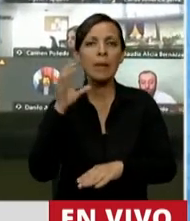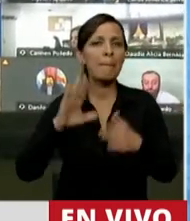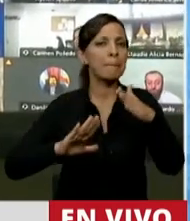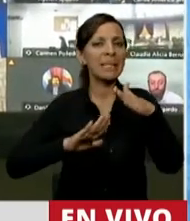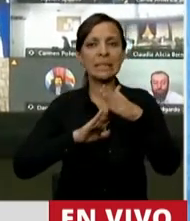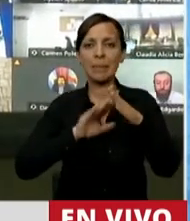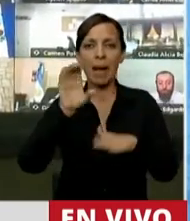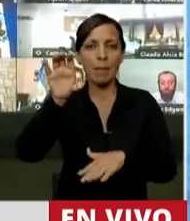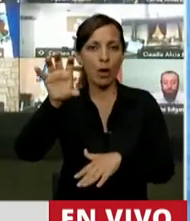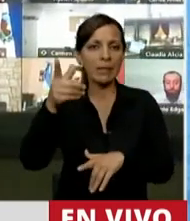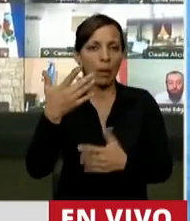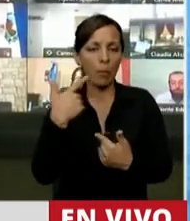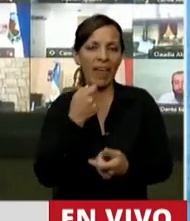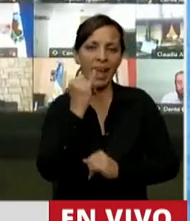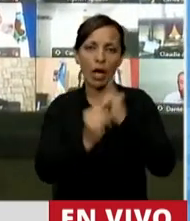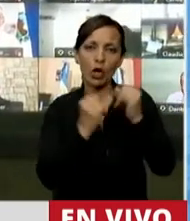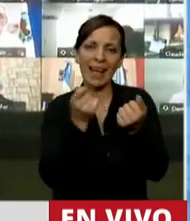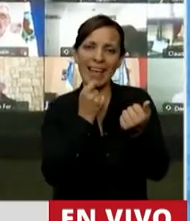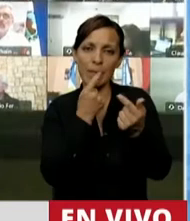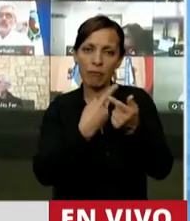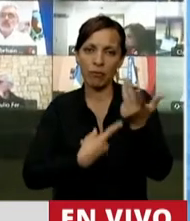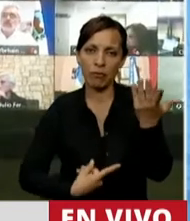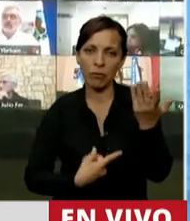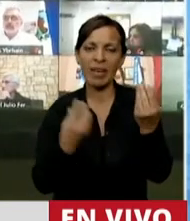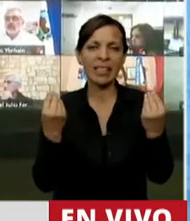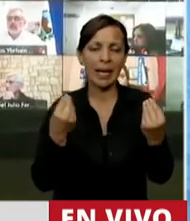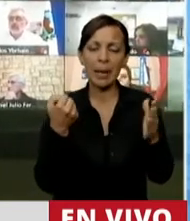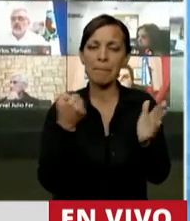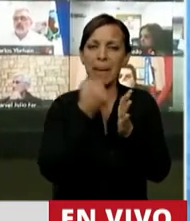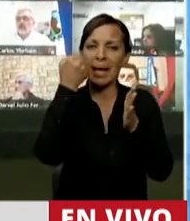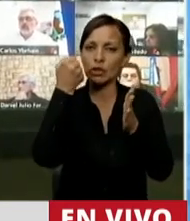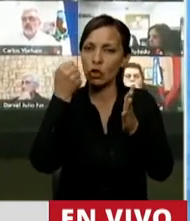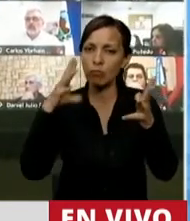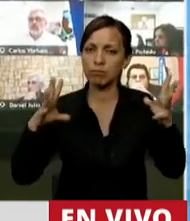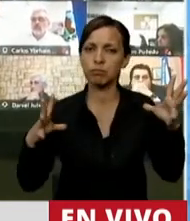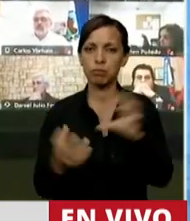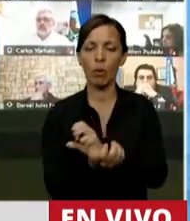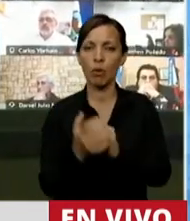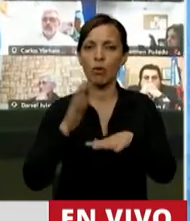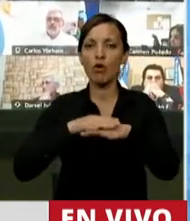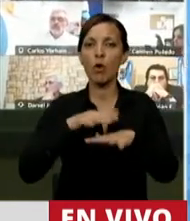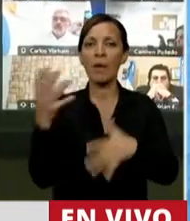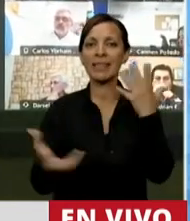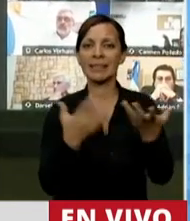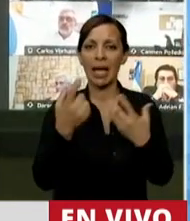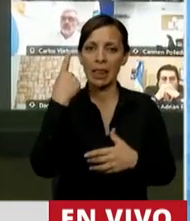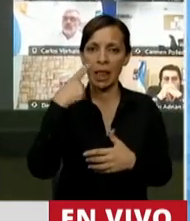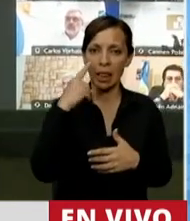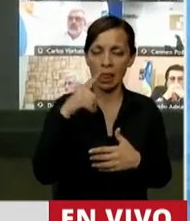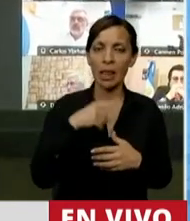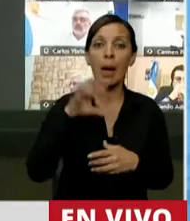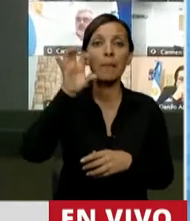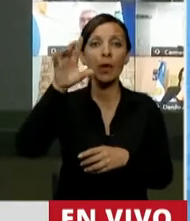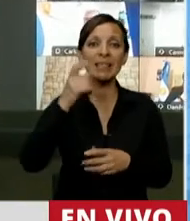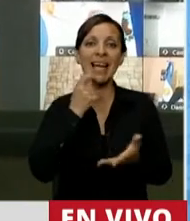principales provincias que pueden dar ejemplo de lo que significan del impacto devastador que tienen los incendios intencionales, en nuestra provincia las